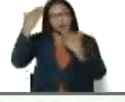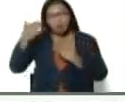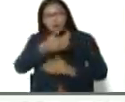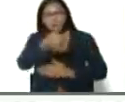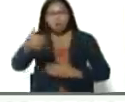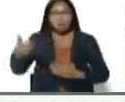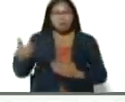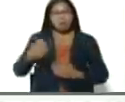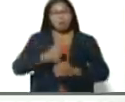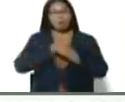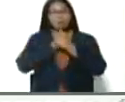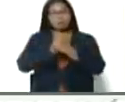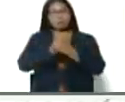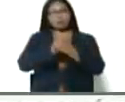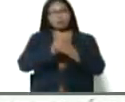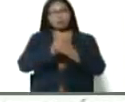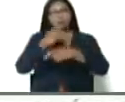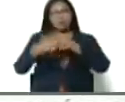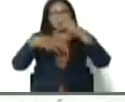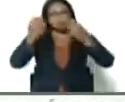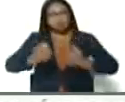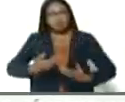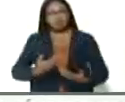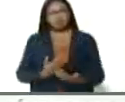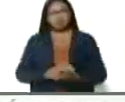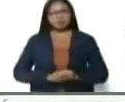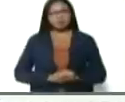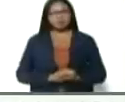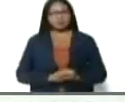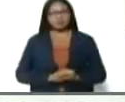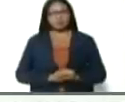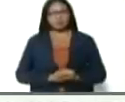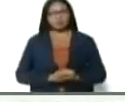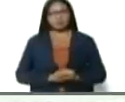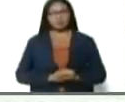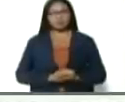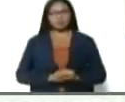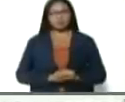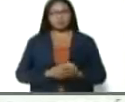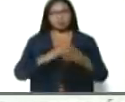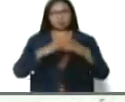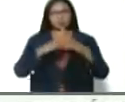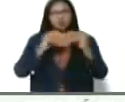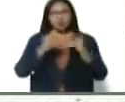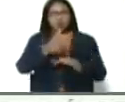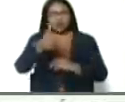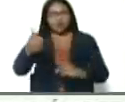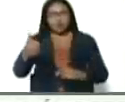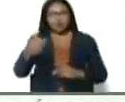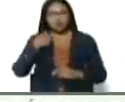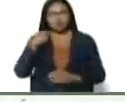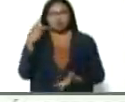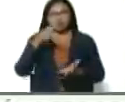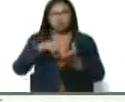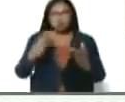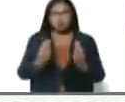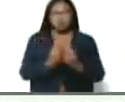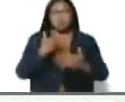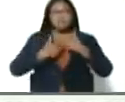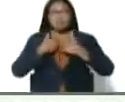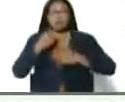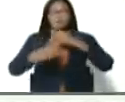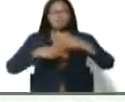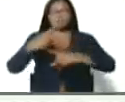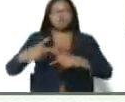Saludos, solidarios y revolucionarios, a todos y a todas. Estamos aquí, miren, miércoles